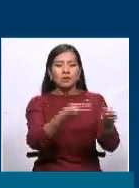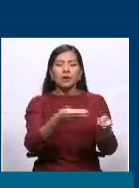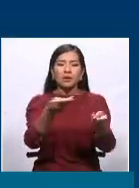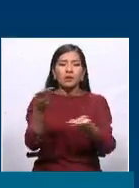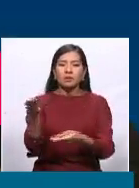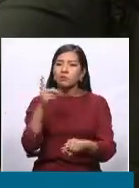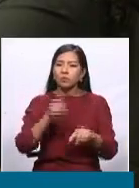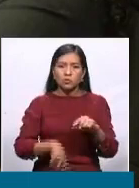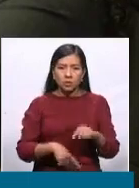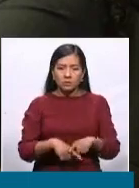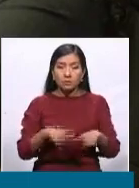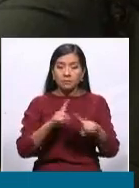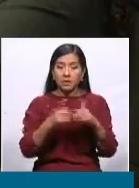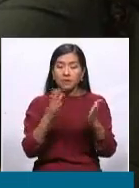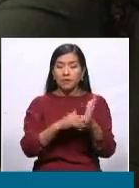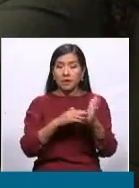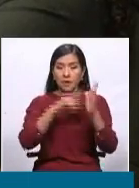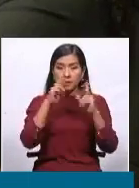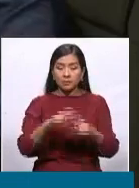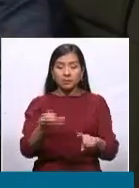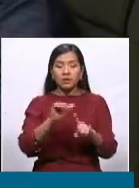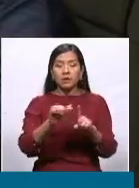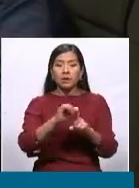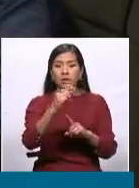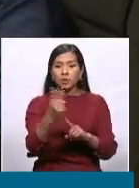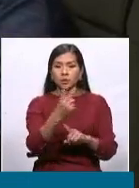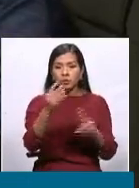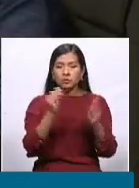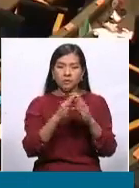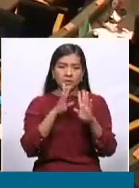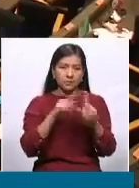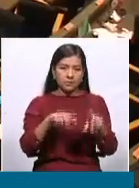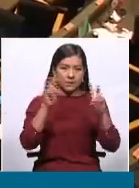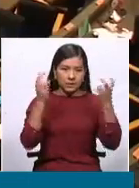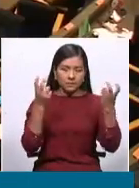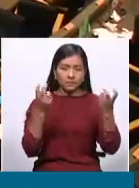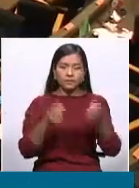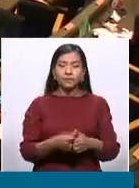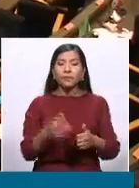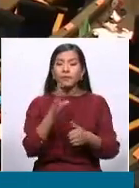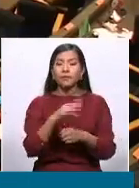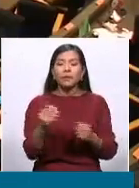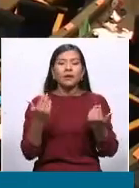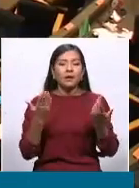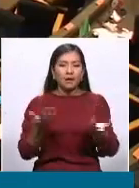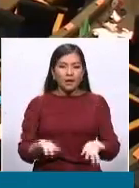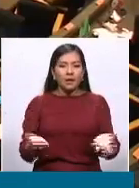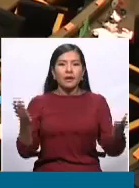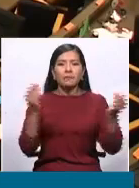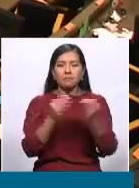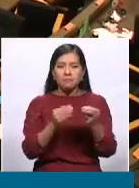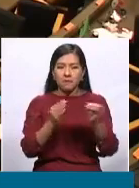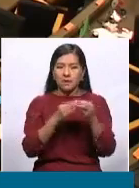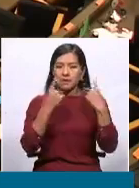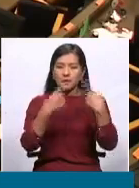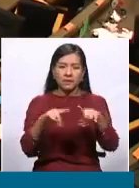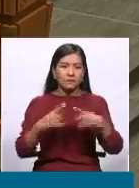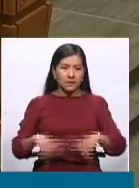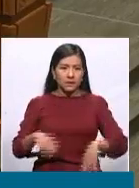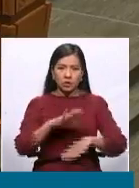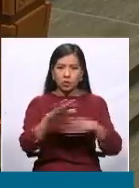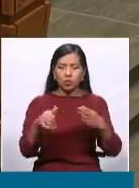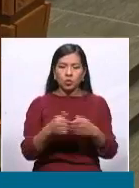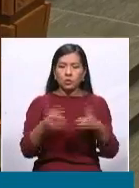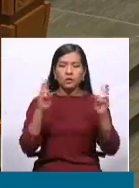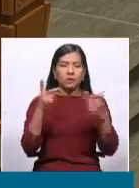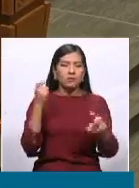12, precisamente, de esta Constitución, que establece lo que acabo de decir. Entonces, hay varios elementos que nos llevan a decir, por un lado, se ha hecho